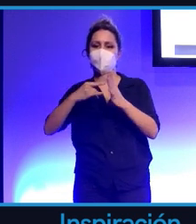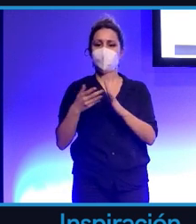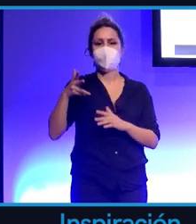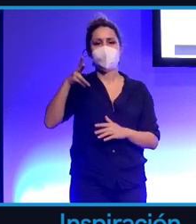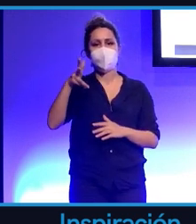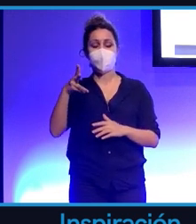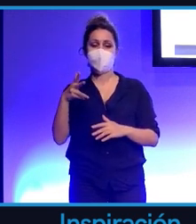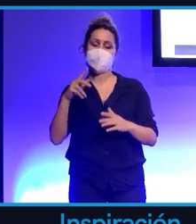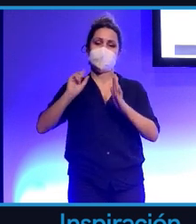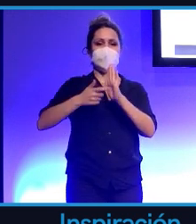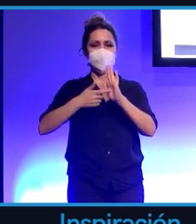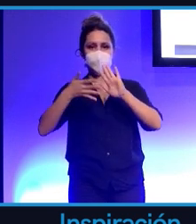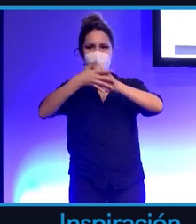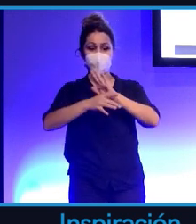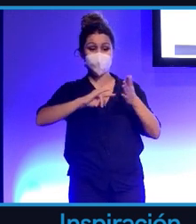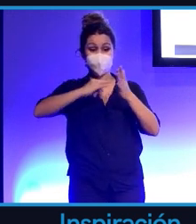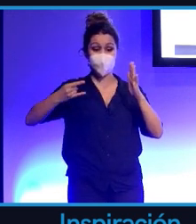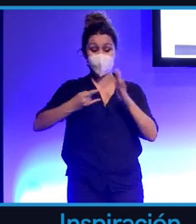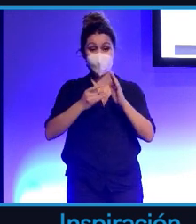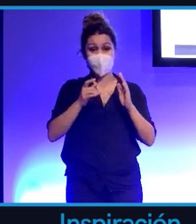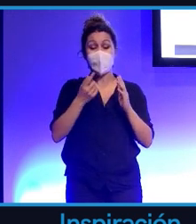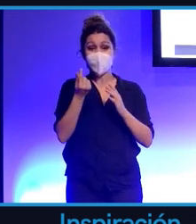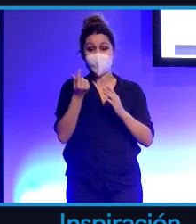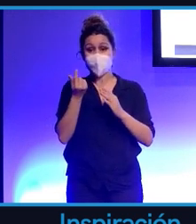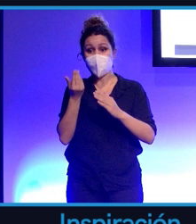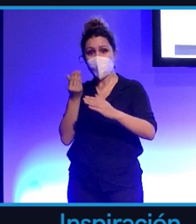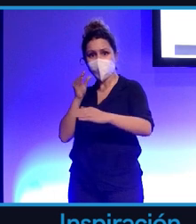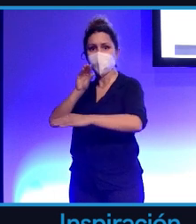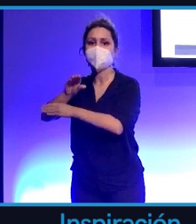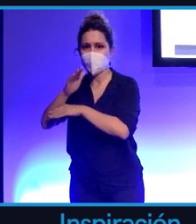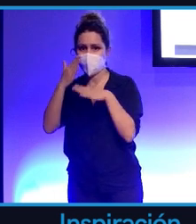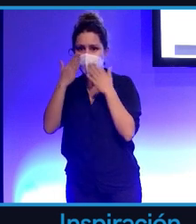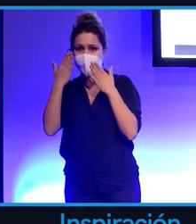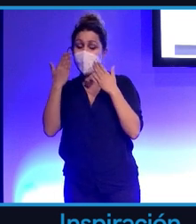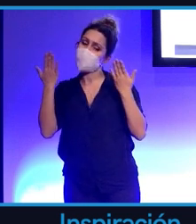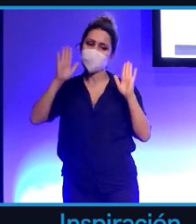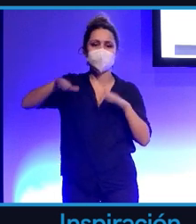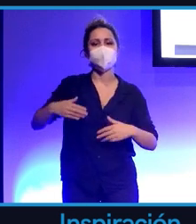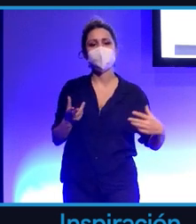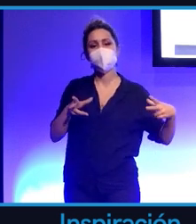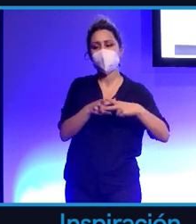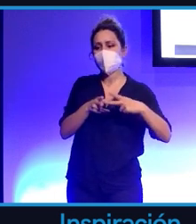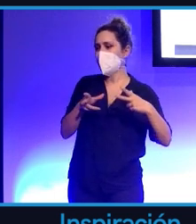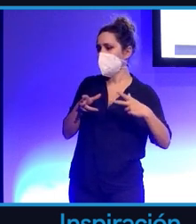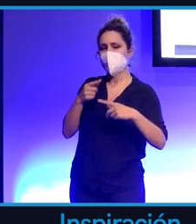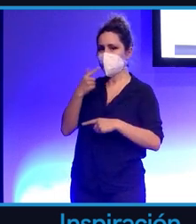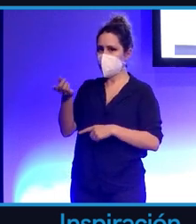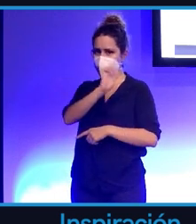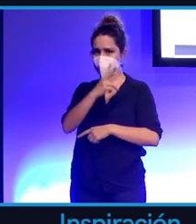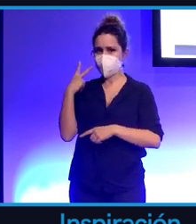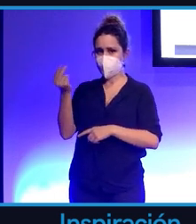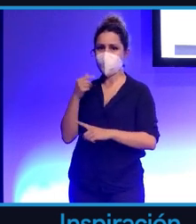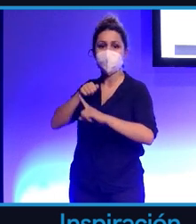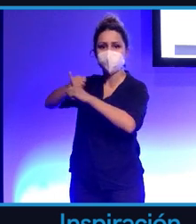que funciona, es una tecnología que le reporta dinero a Facebook, pero ha sido la presión ciudadana la que ha impulsado a Facebook a dejar de utilizarla.